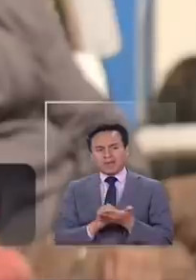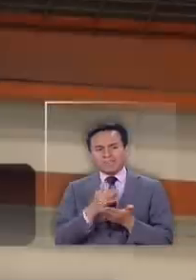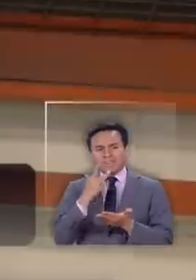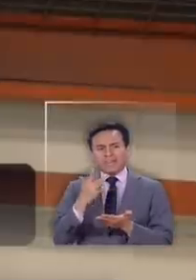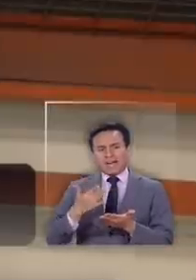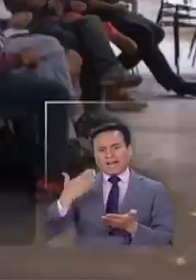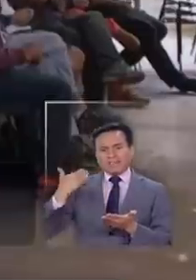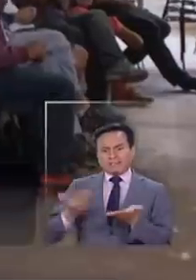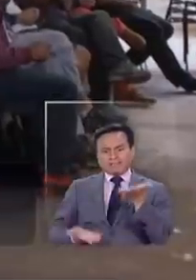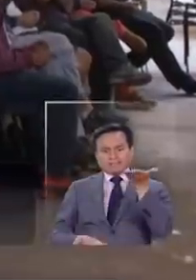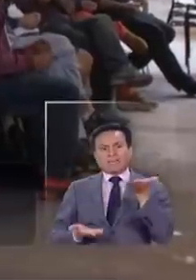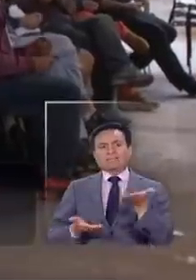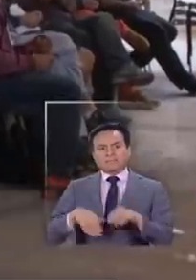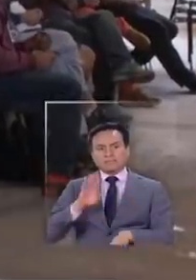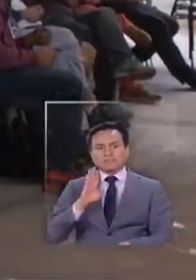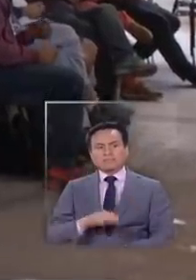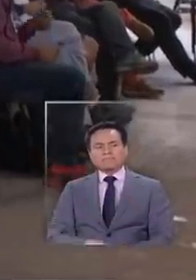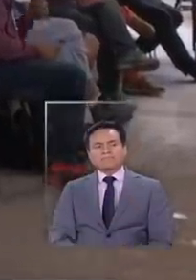el día anterior.